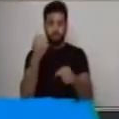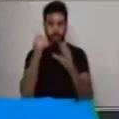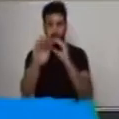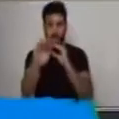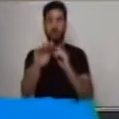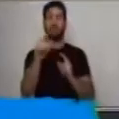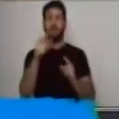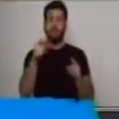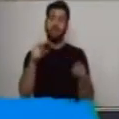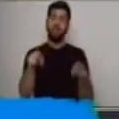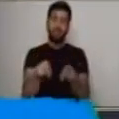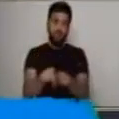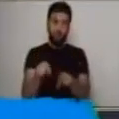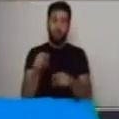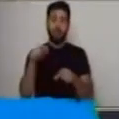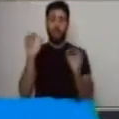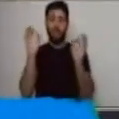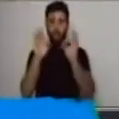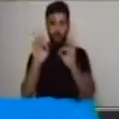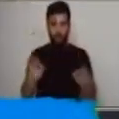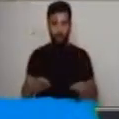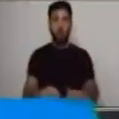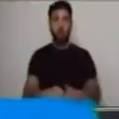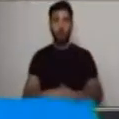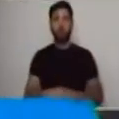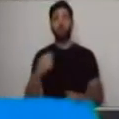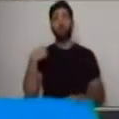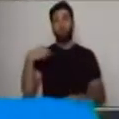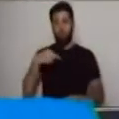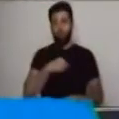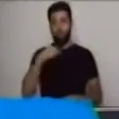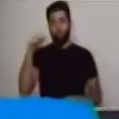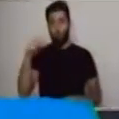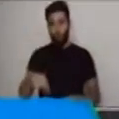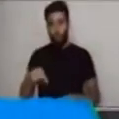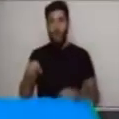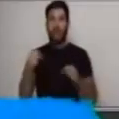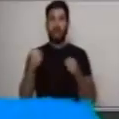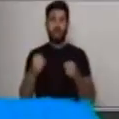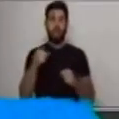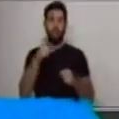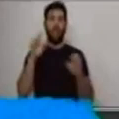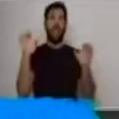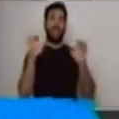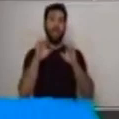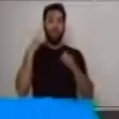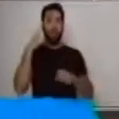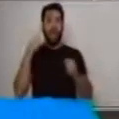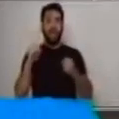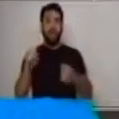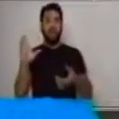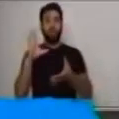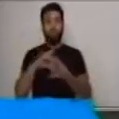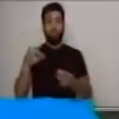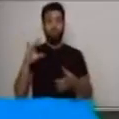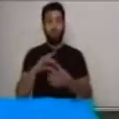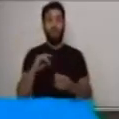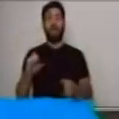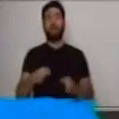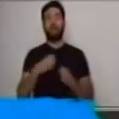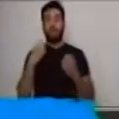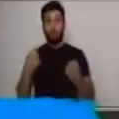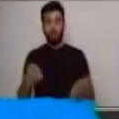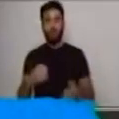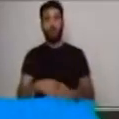Vamos ahora a realizar nuestras propias narraciones, para lo cual vamos